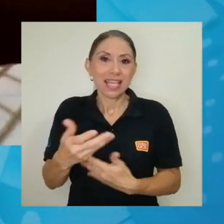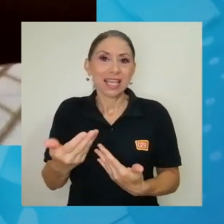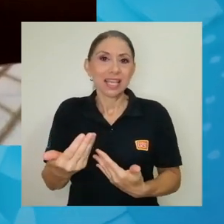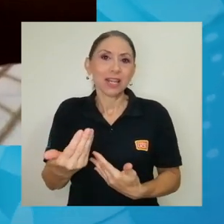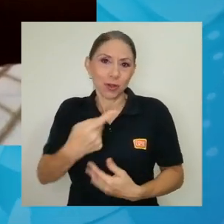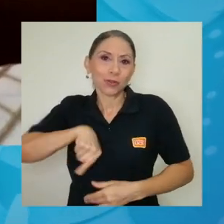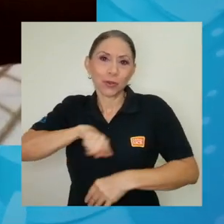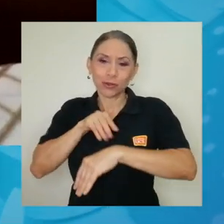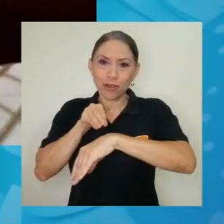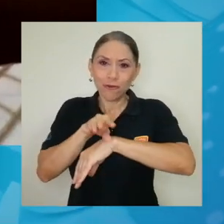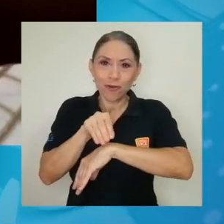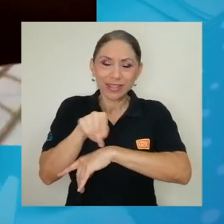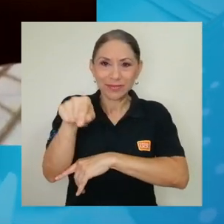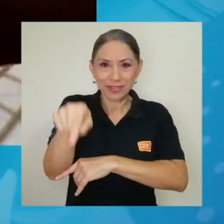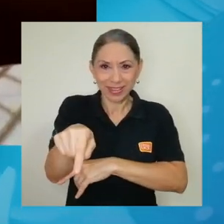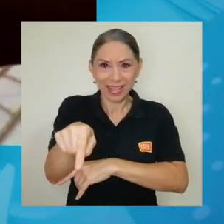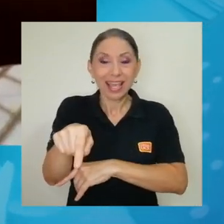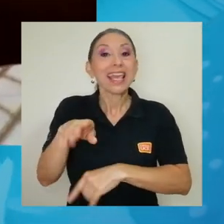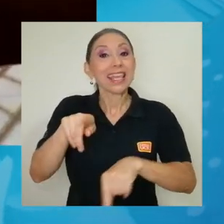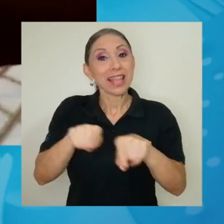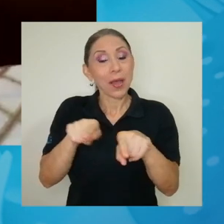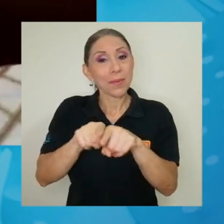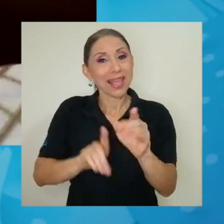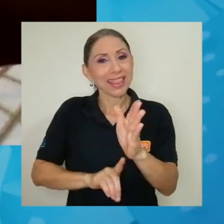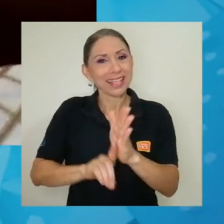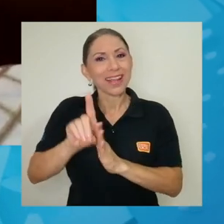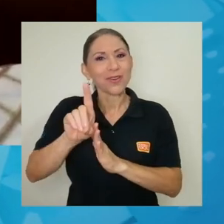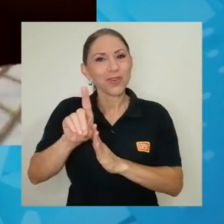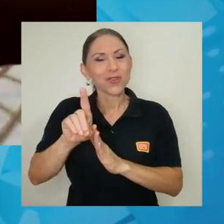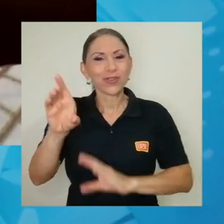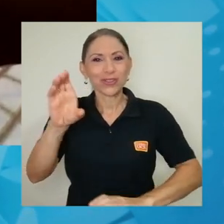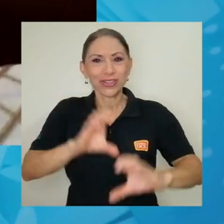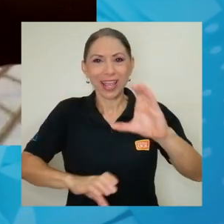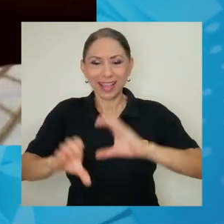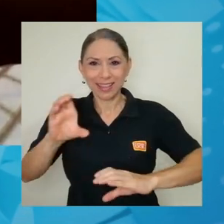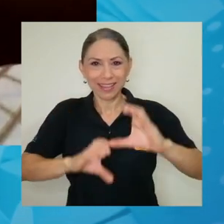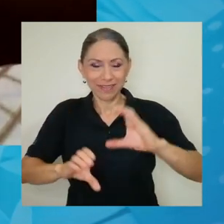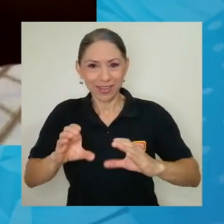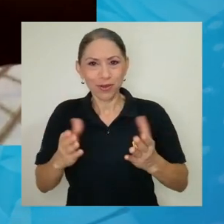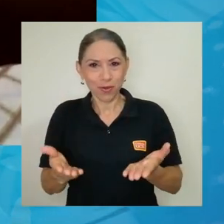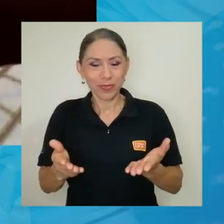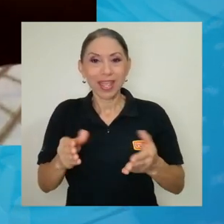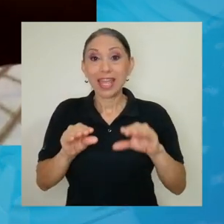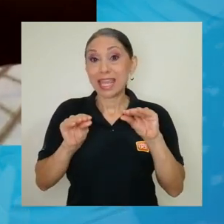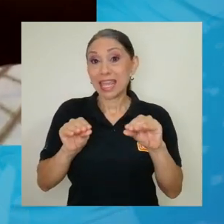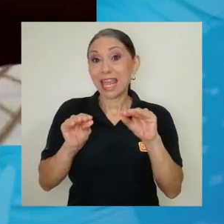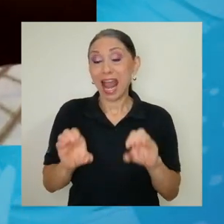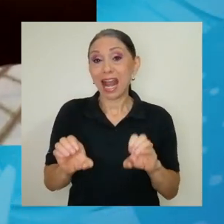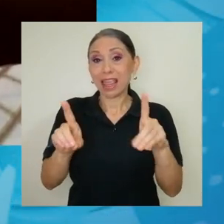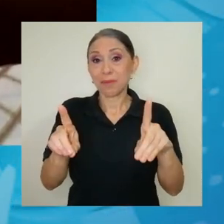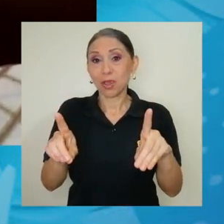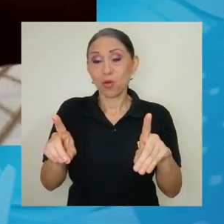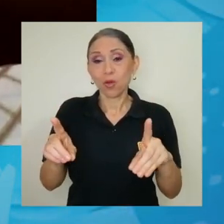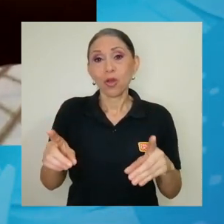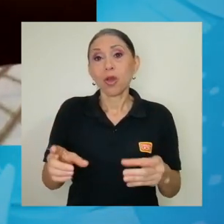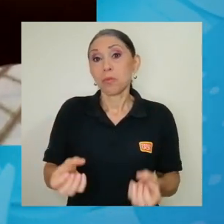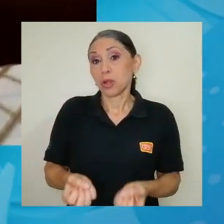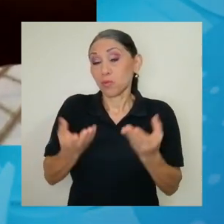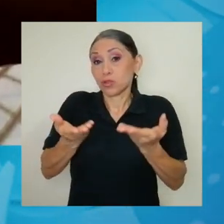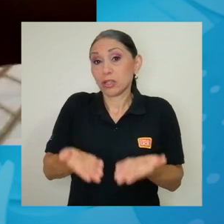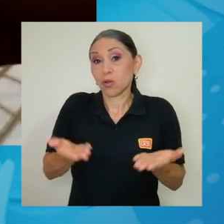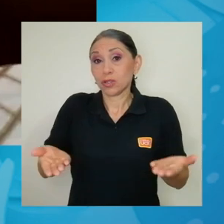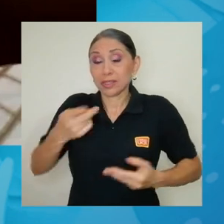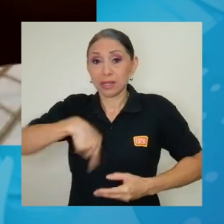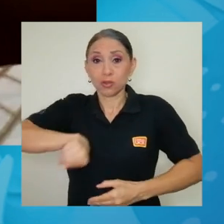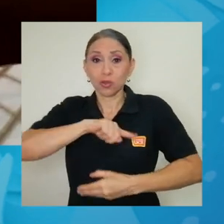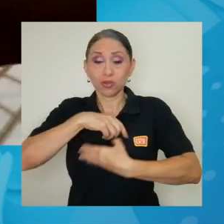digamos, hemos tenido influencia sobre eso y sobre el desarrollo, digamos, también científico y académico, porque muchas de las cosas